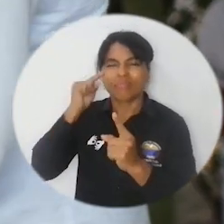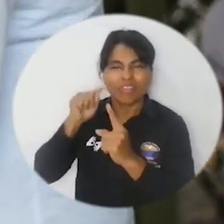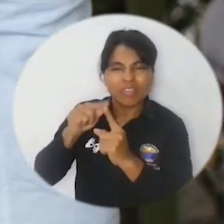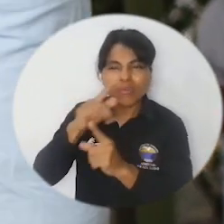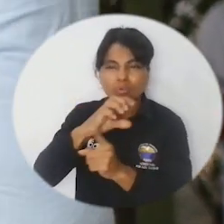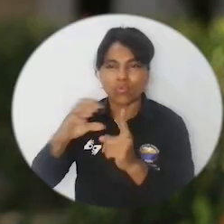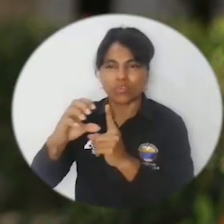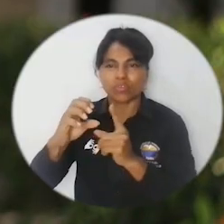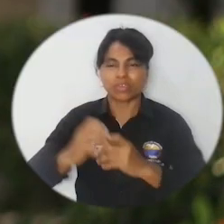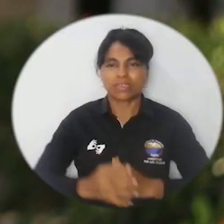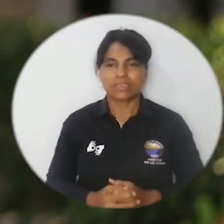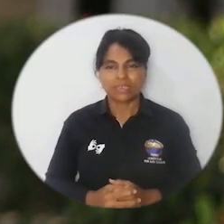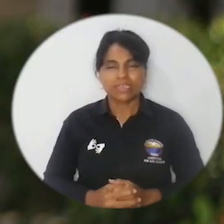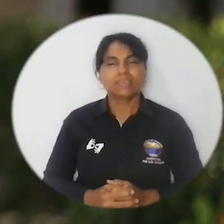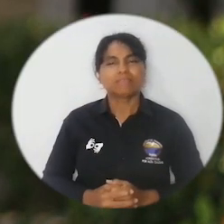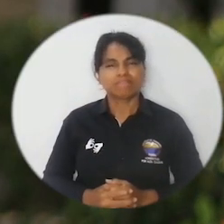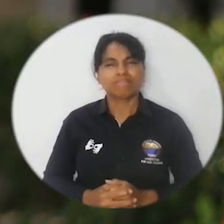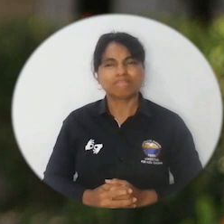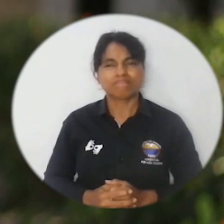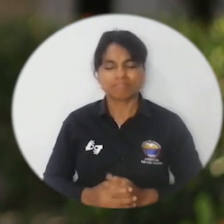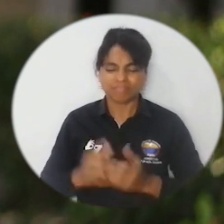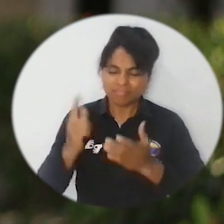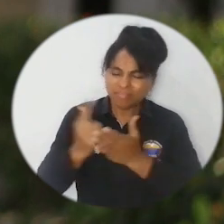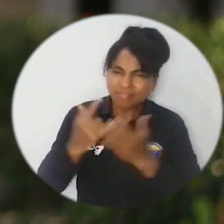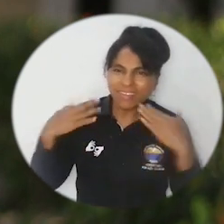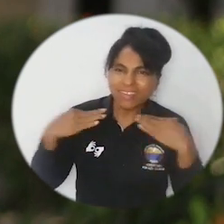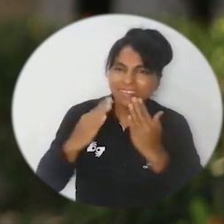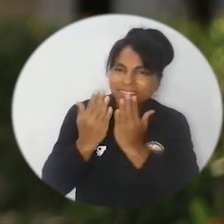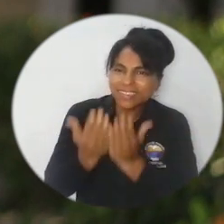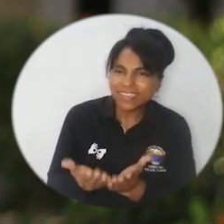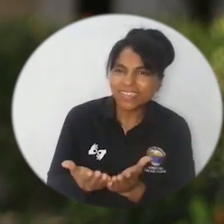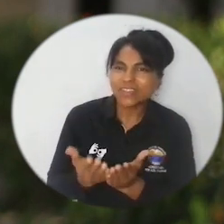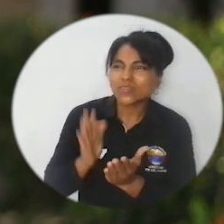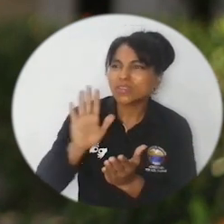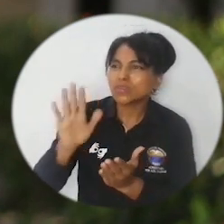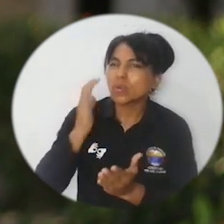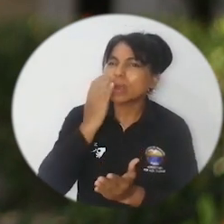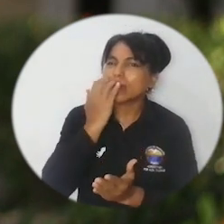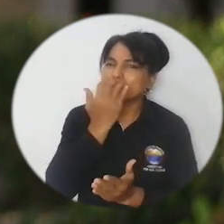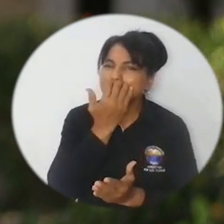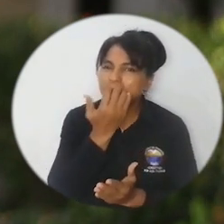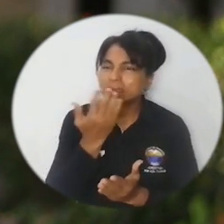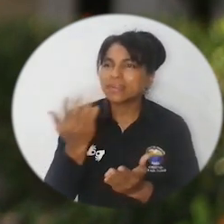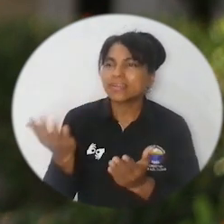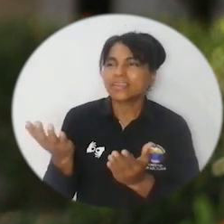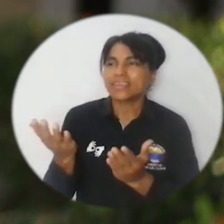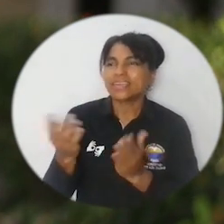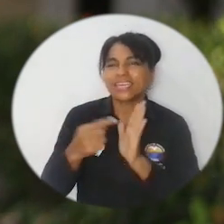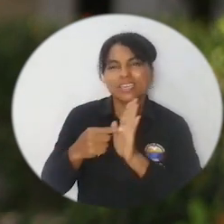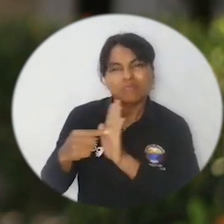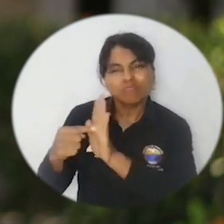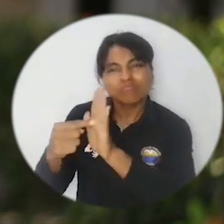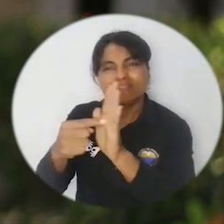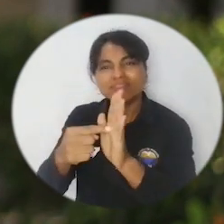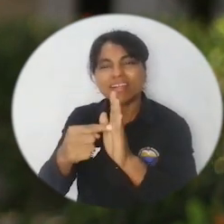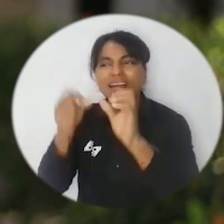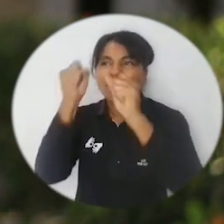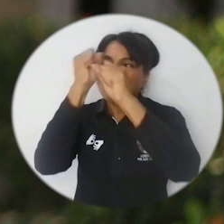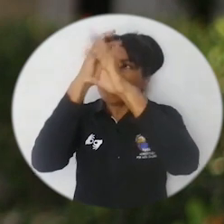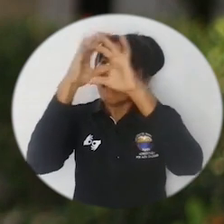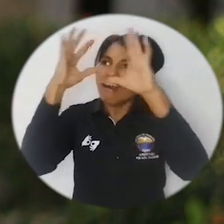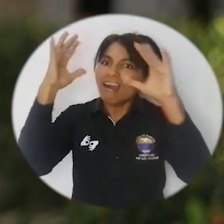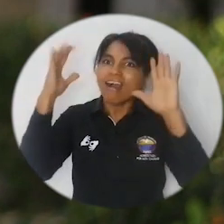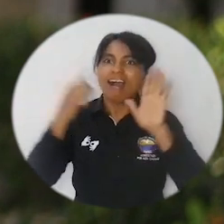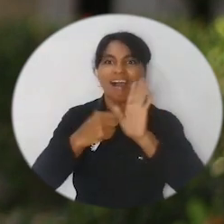Proyección Cultural. Precisamente acercando de otras maneras esa literatura y esa metáfora garcía marquiana a través de